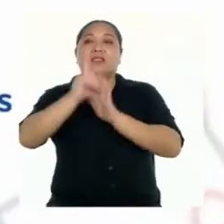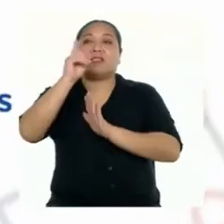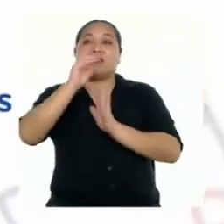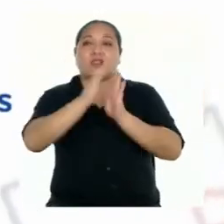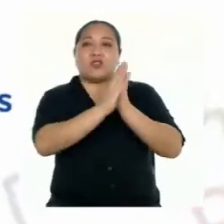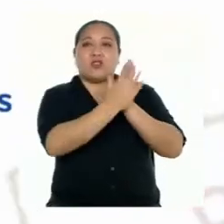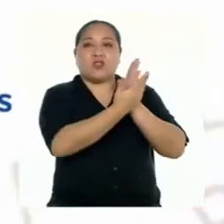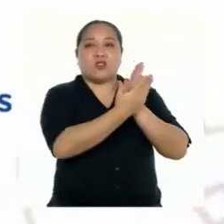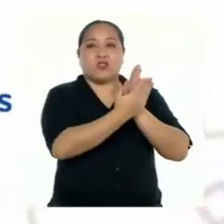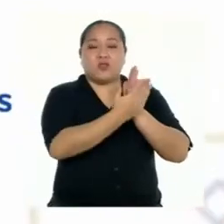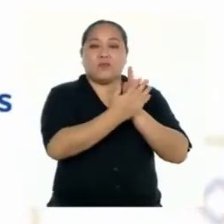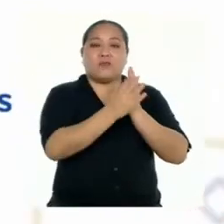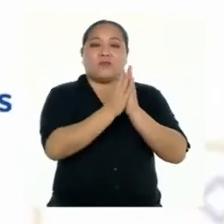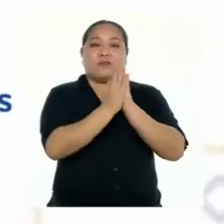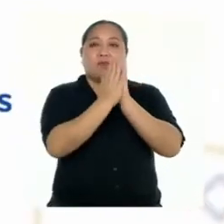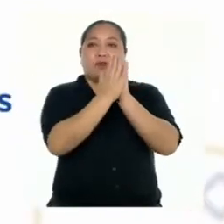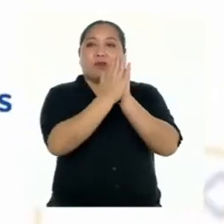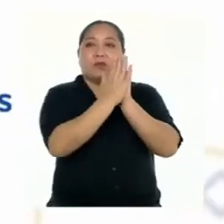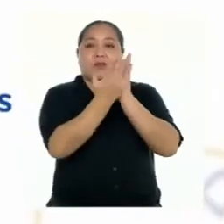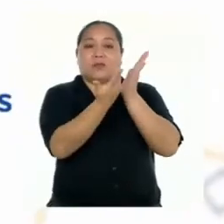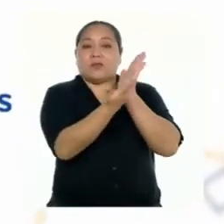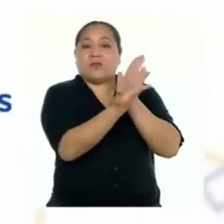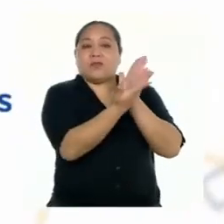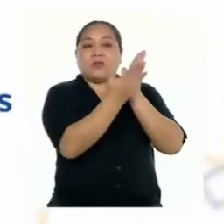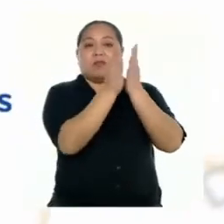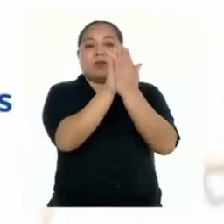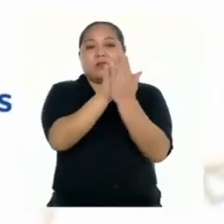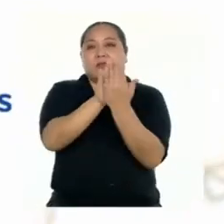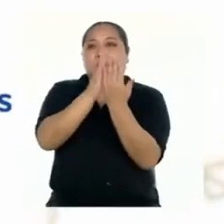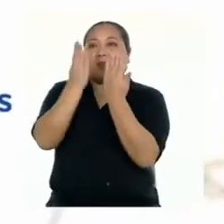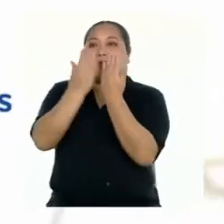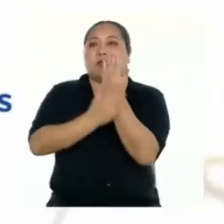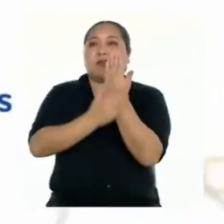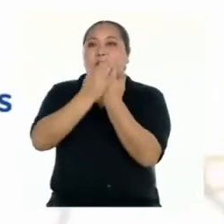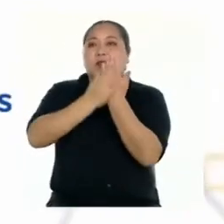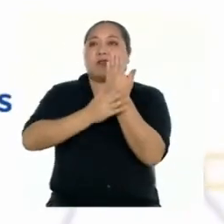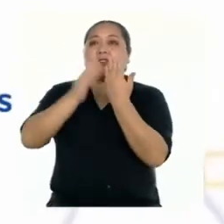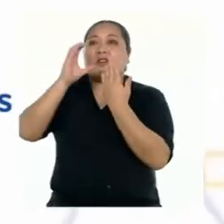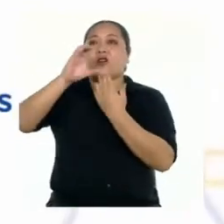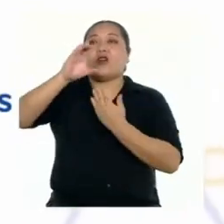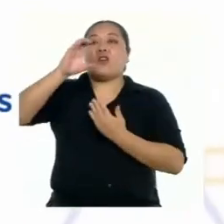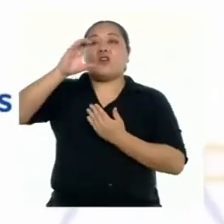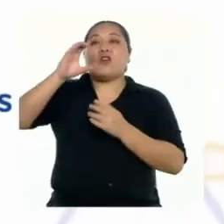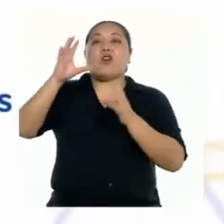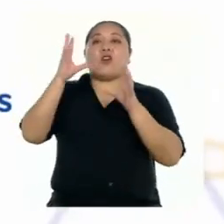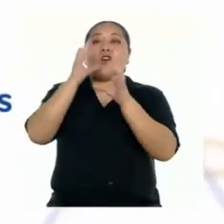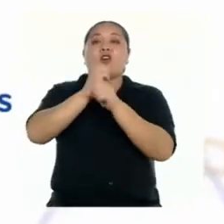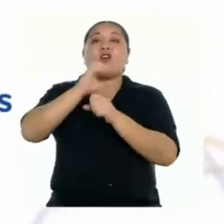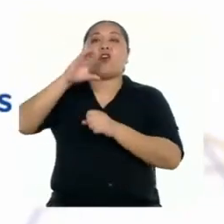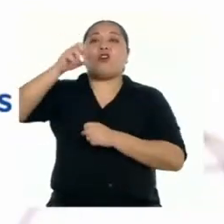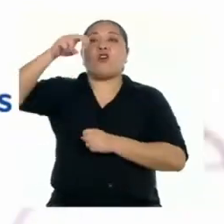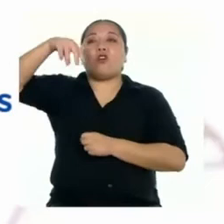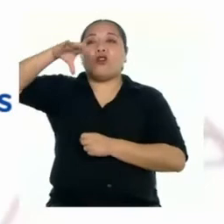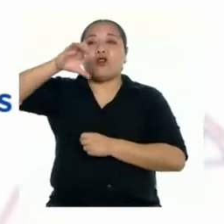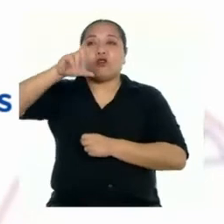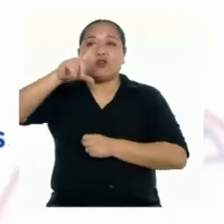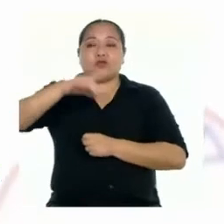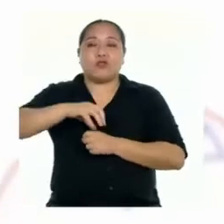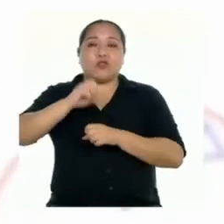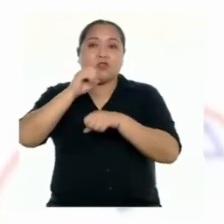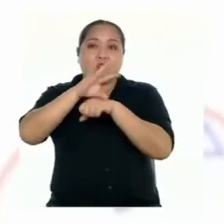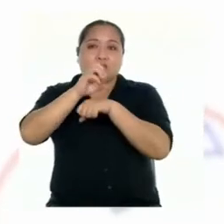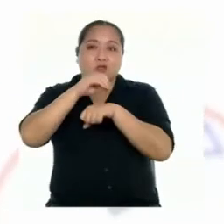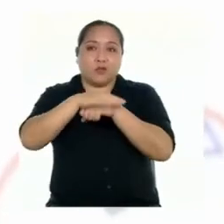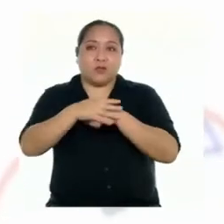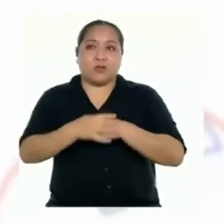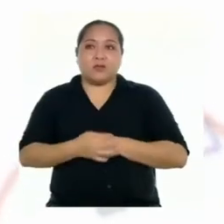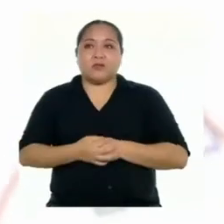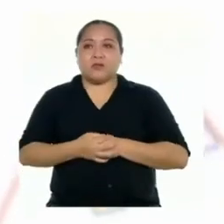Y en la contraportada añadiremos la conclusión y las recomendaciones.